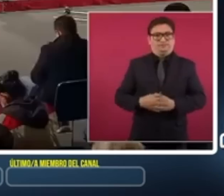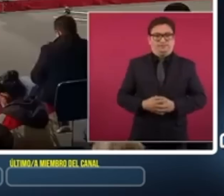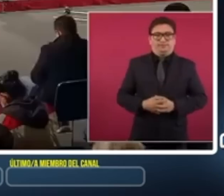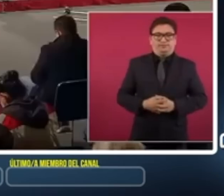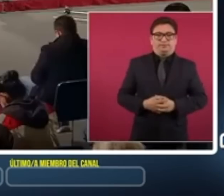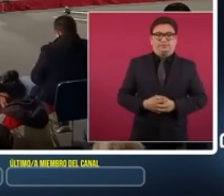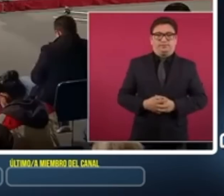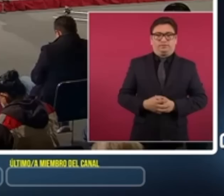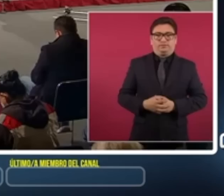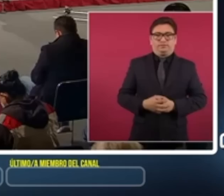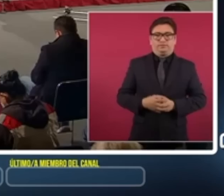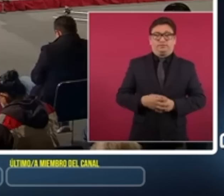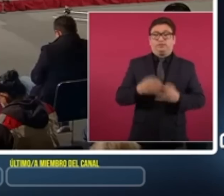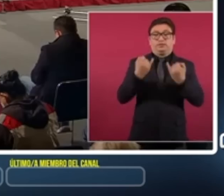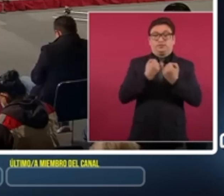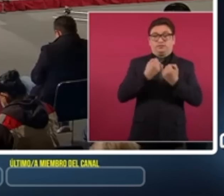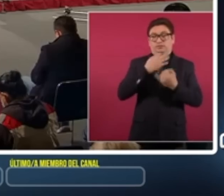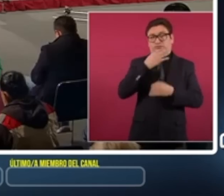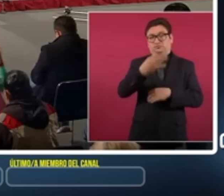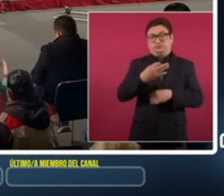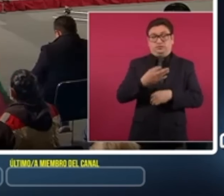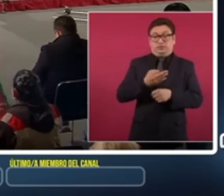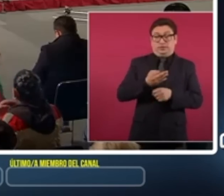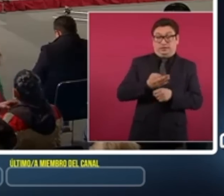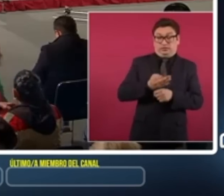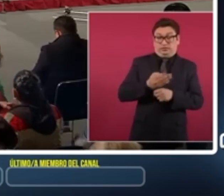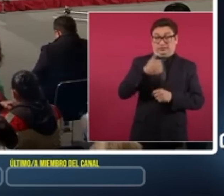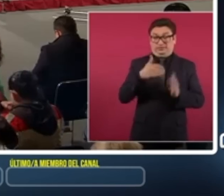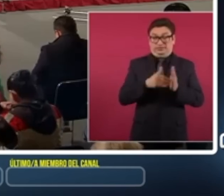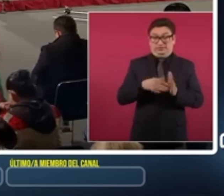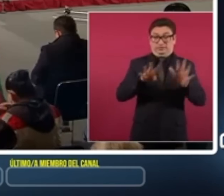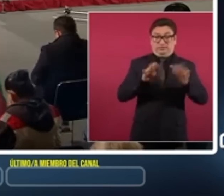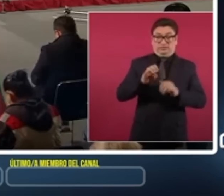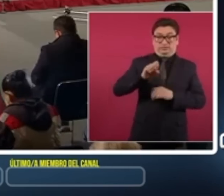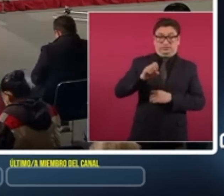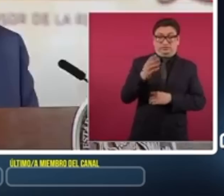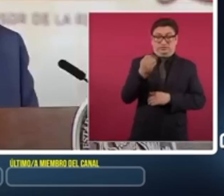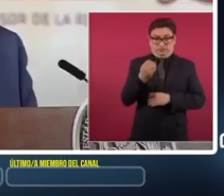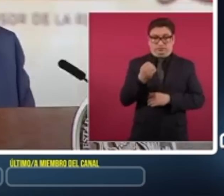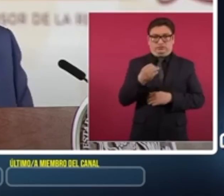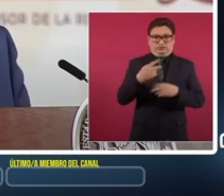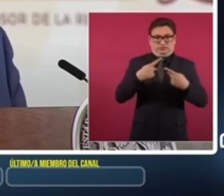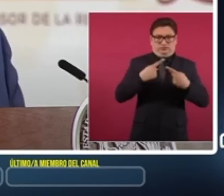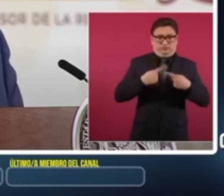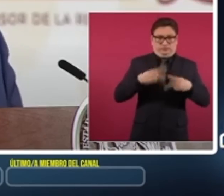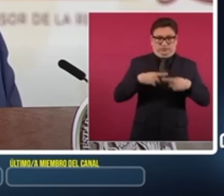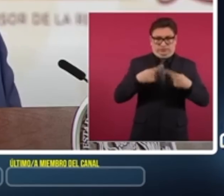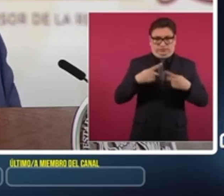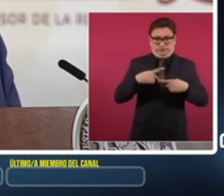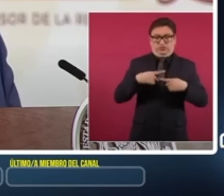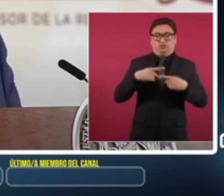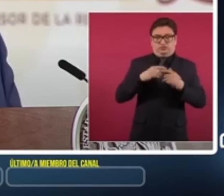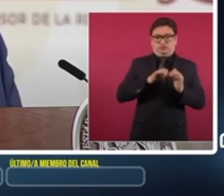También informar que en este momento hay seis mil 969 elementos, que incluye la